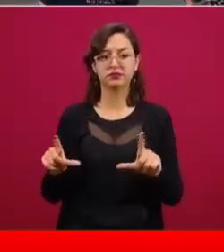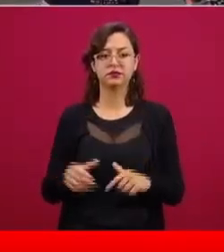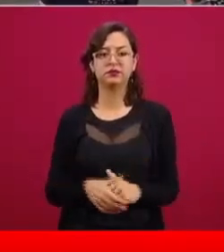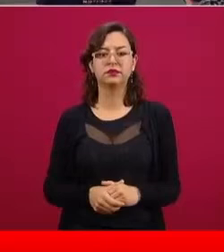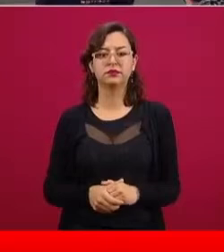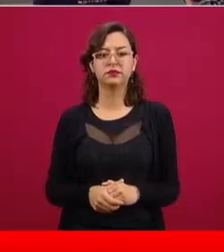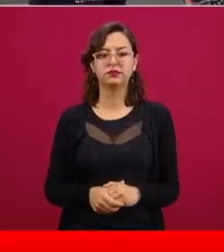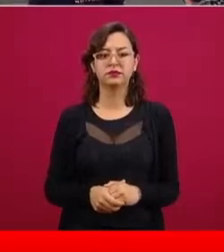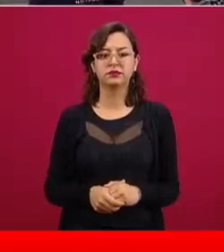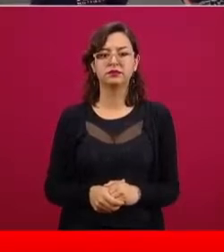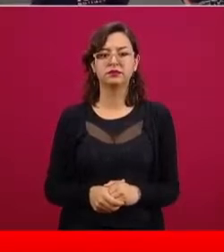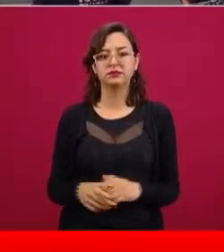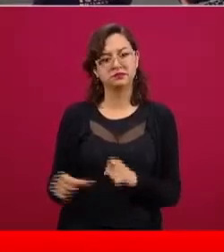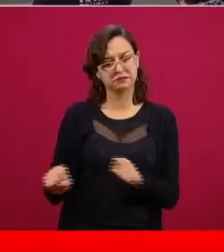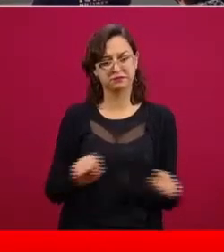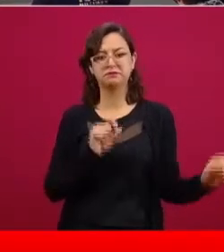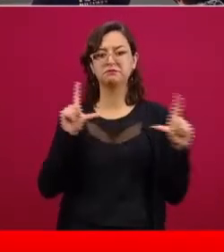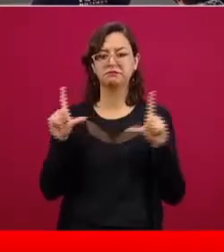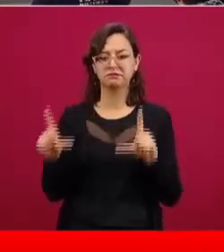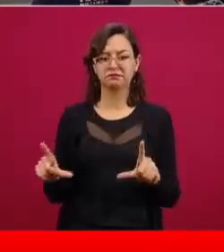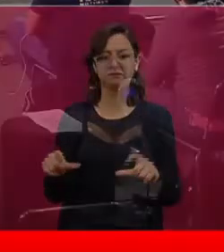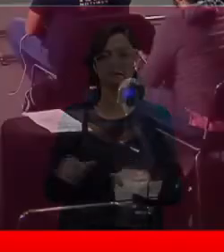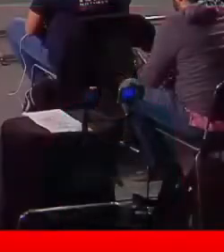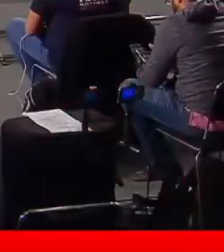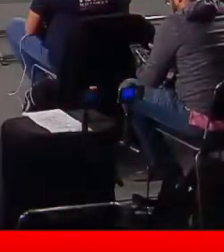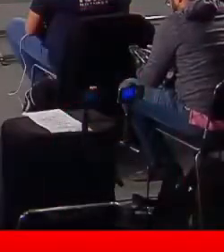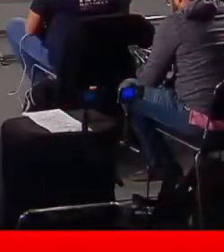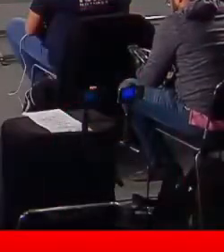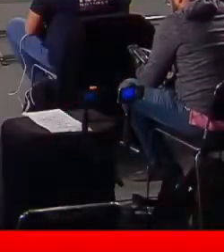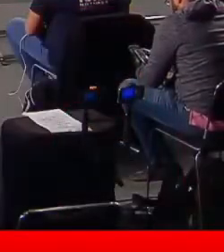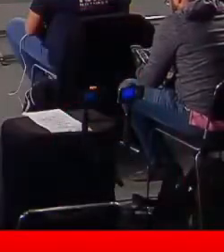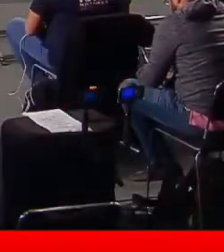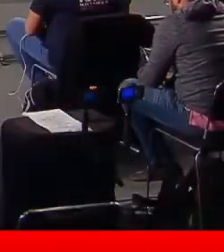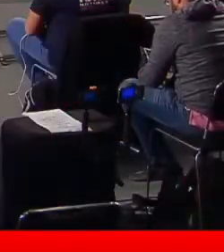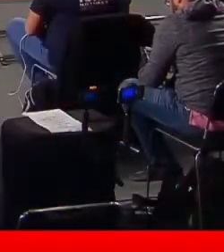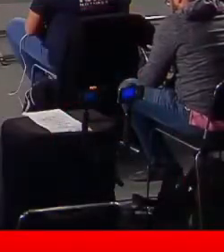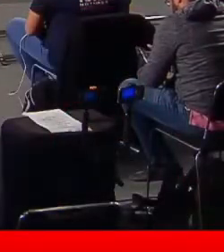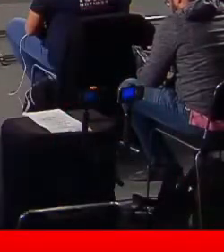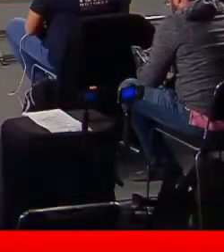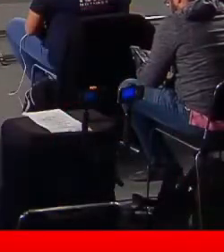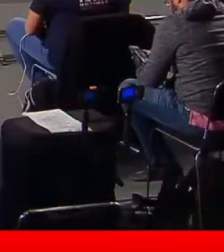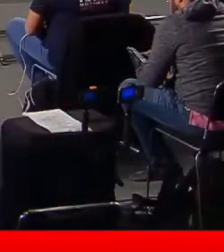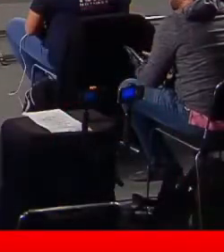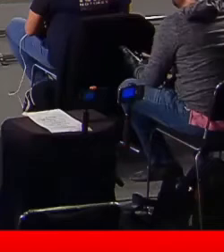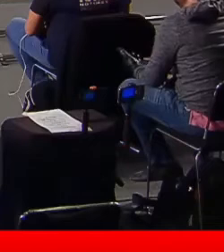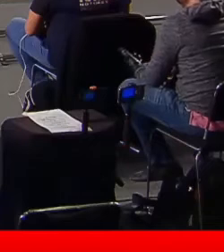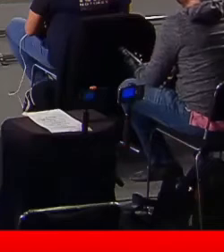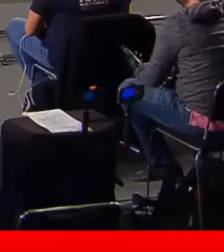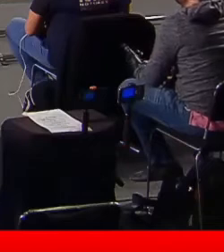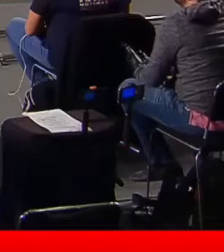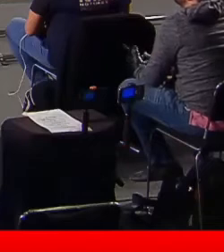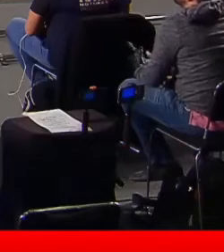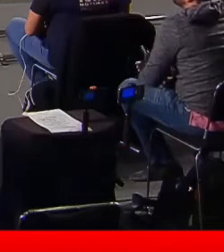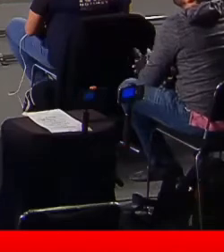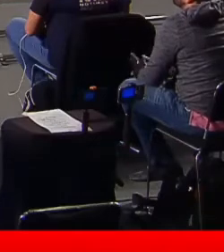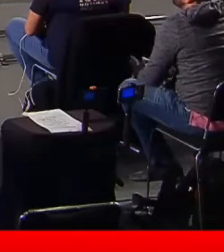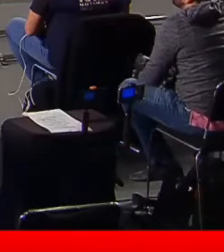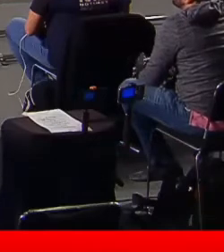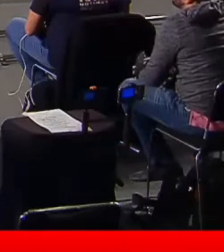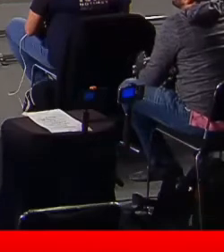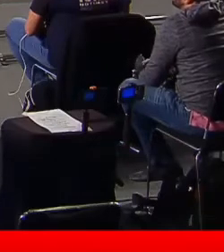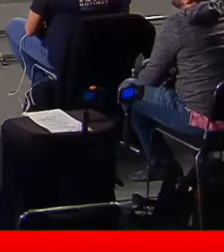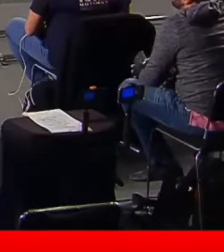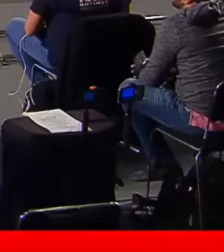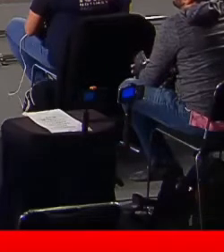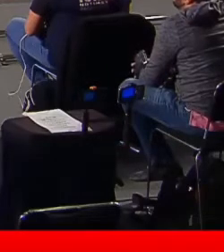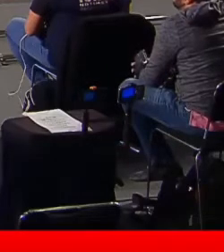consideró, vamos a pasar a la siguiente, lo que consideró el Consejo de Salubridad General. Un elemento adicional que hemos presentado también en